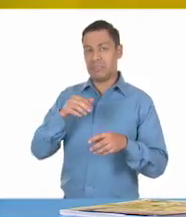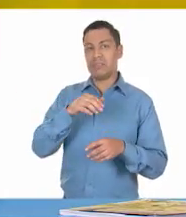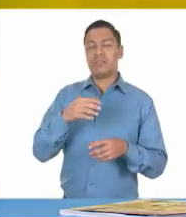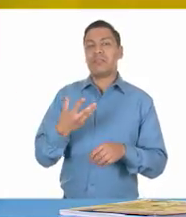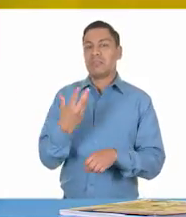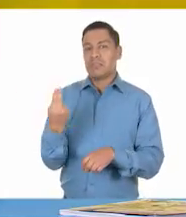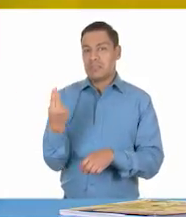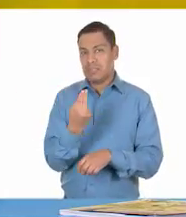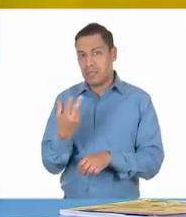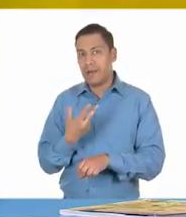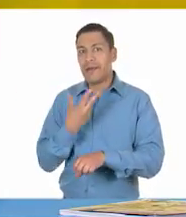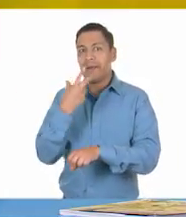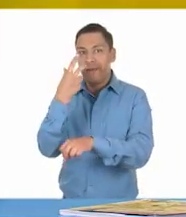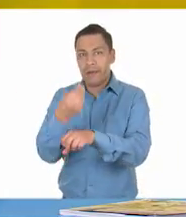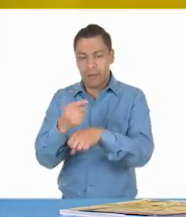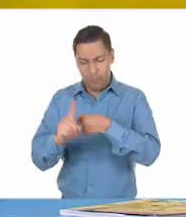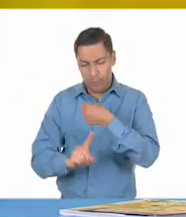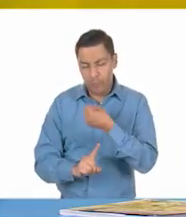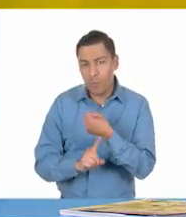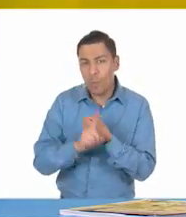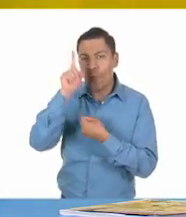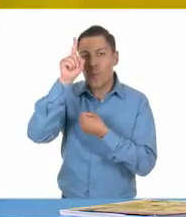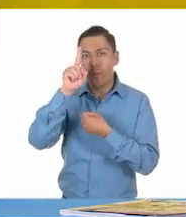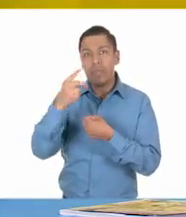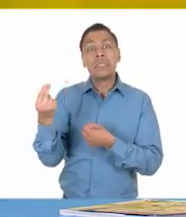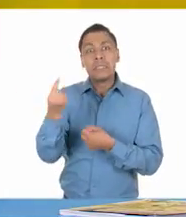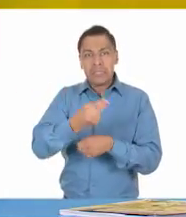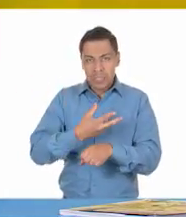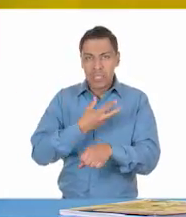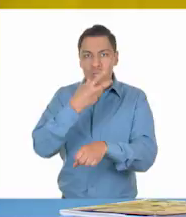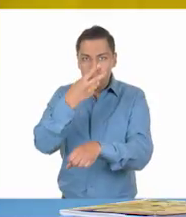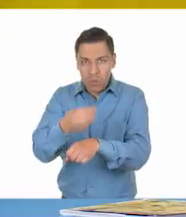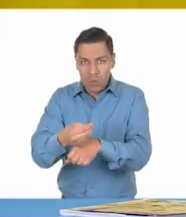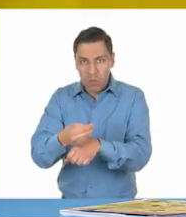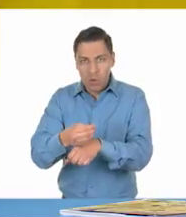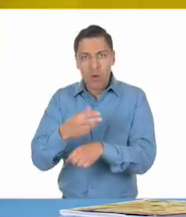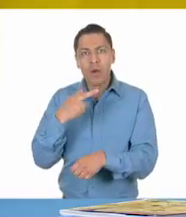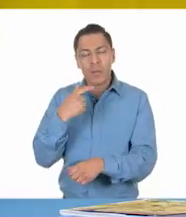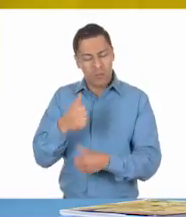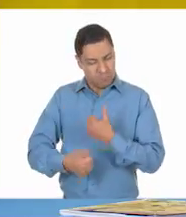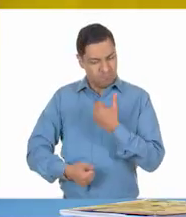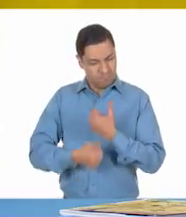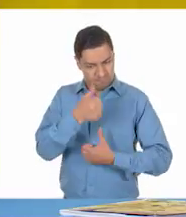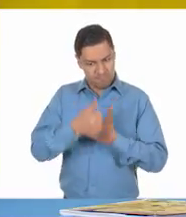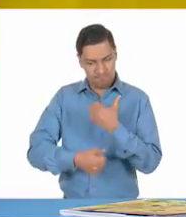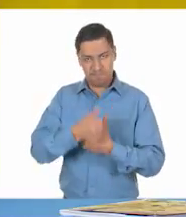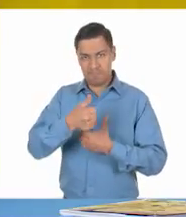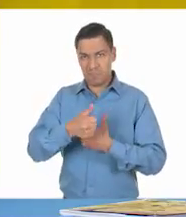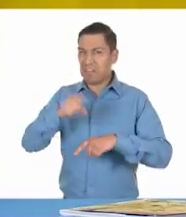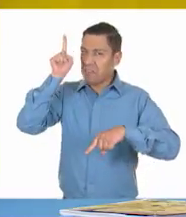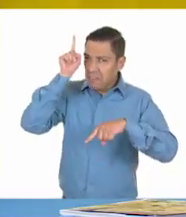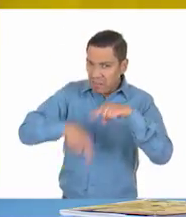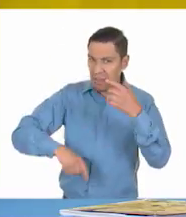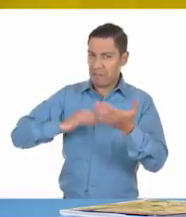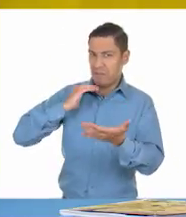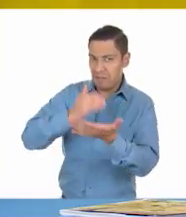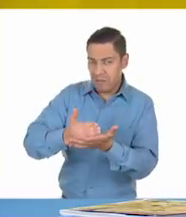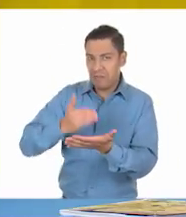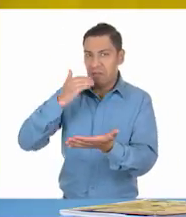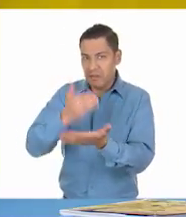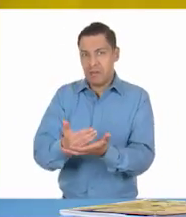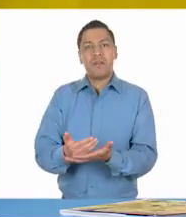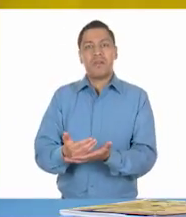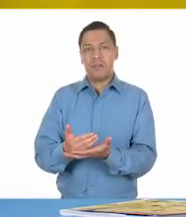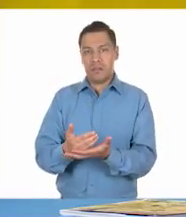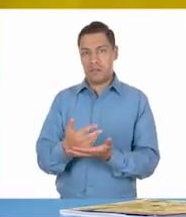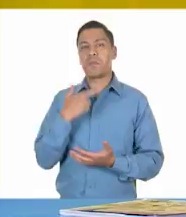Pero si dejamos de verlos como problemas sin solución y los vemos como desafíos, los podremos transformar y resolver.